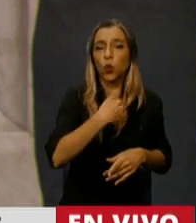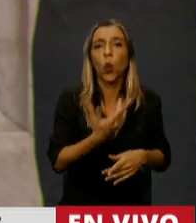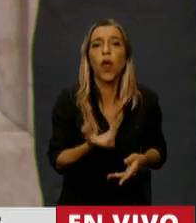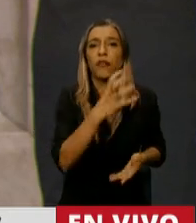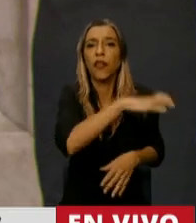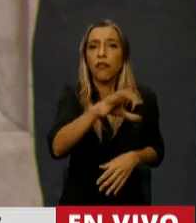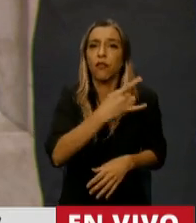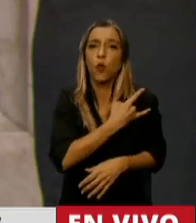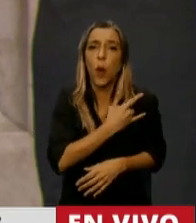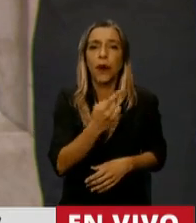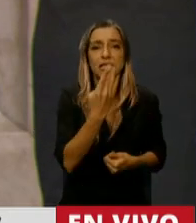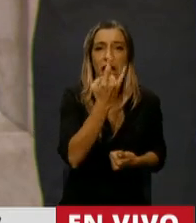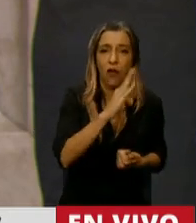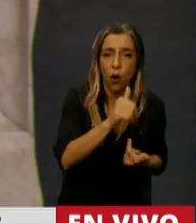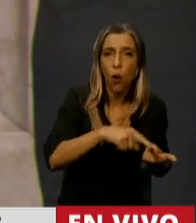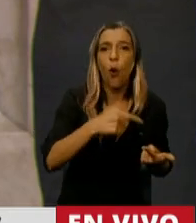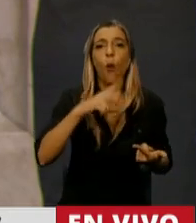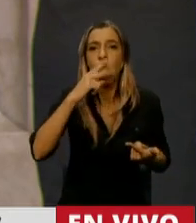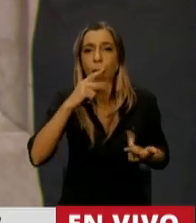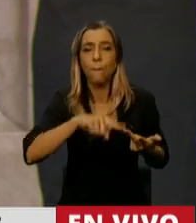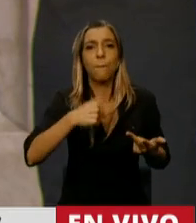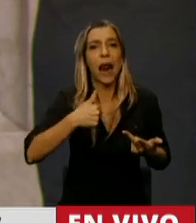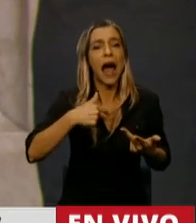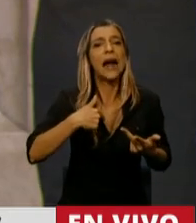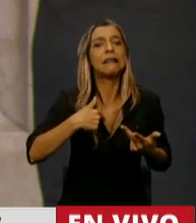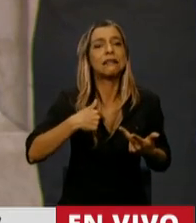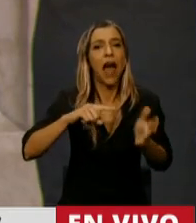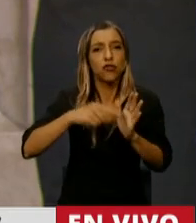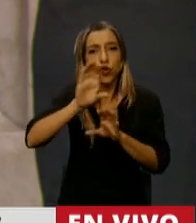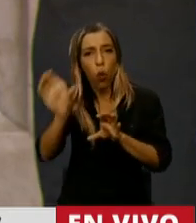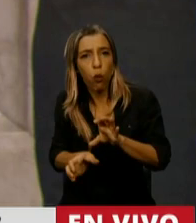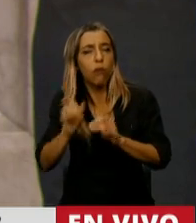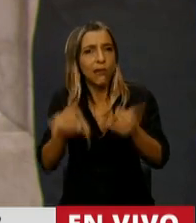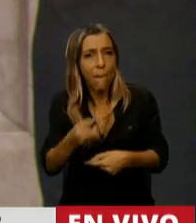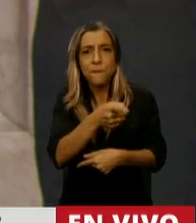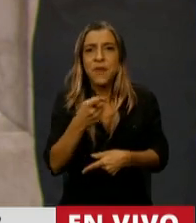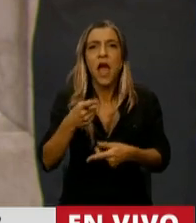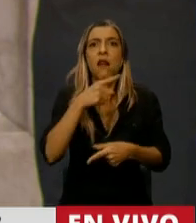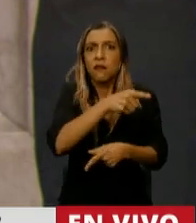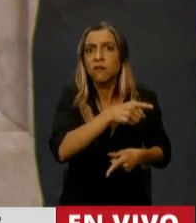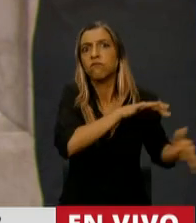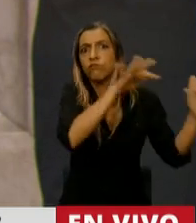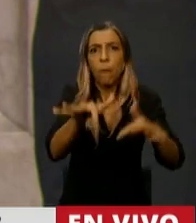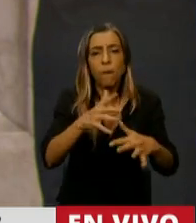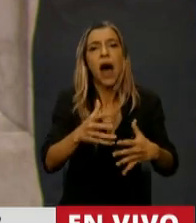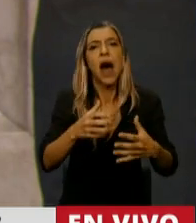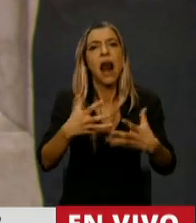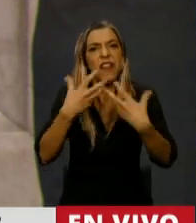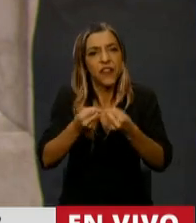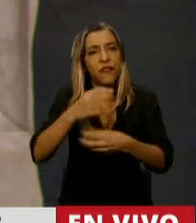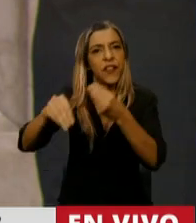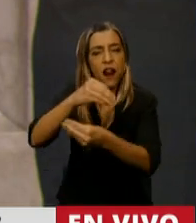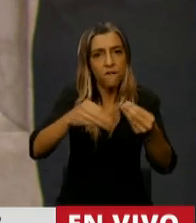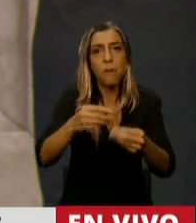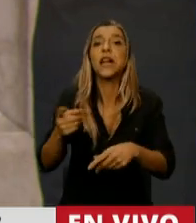universidades, de Buenos Aires, de La Plata, del Conurbano, que están allí defendiendo esas familias, hacemos responsable por su integridad